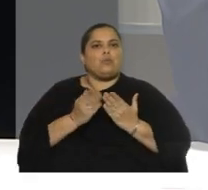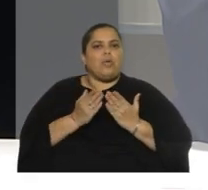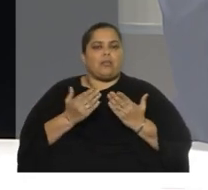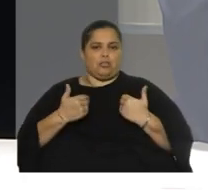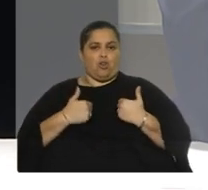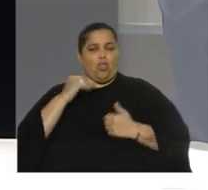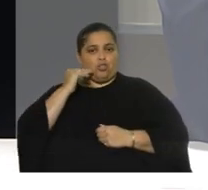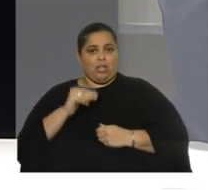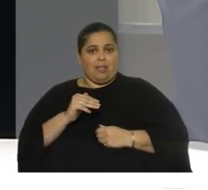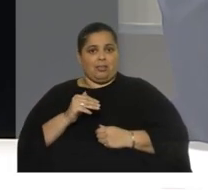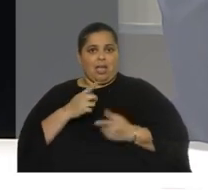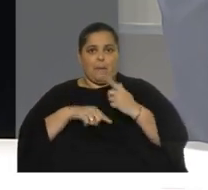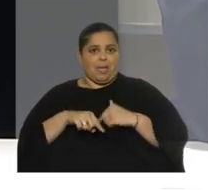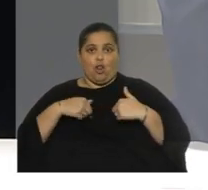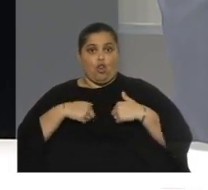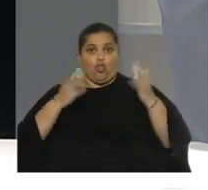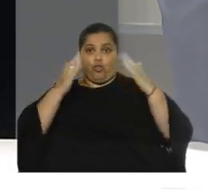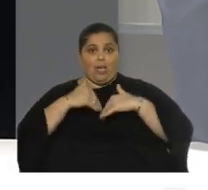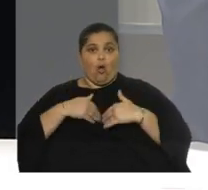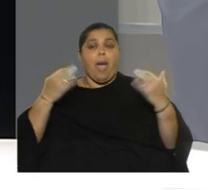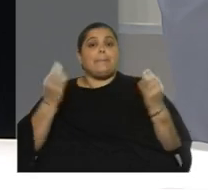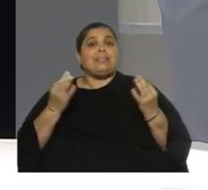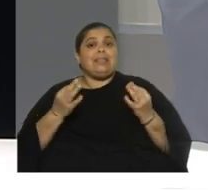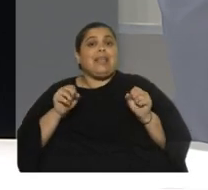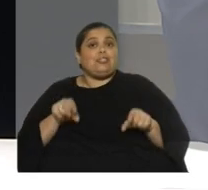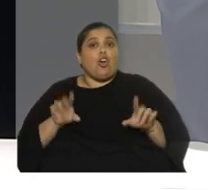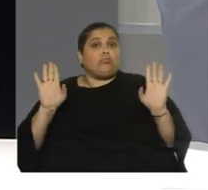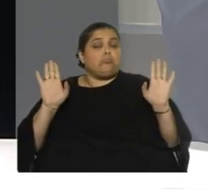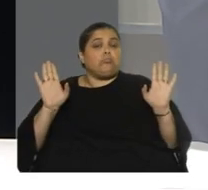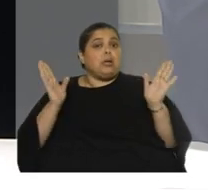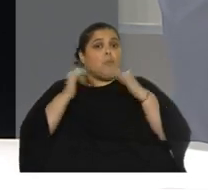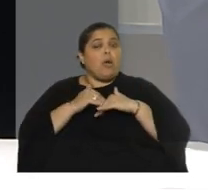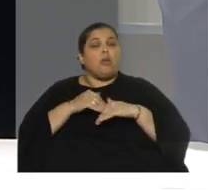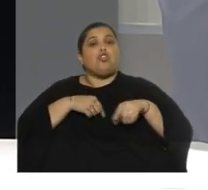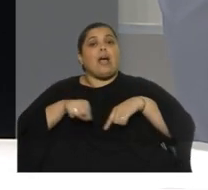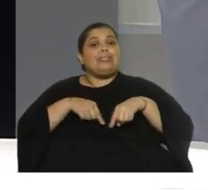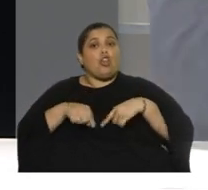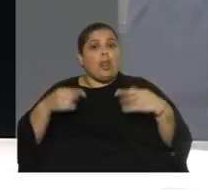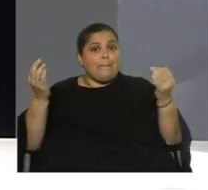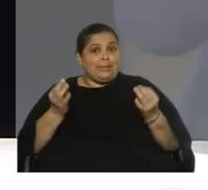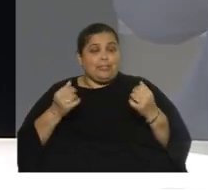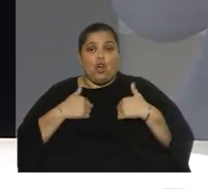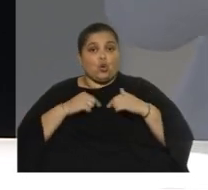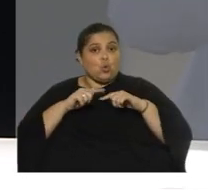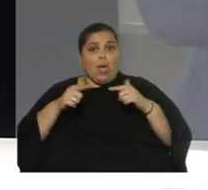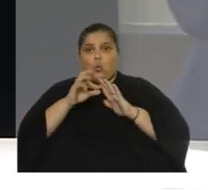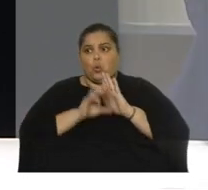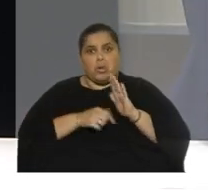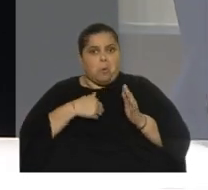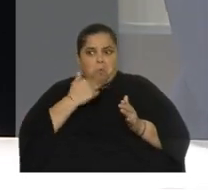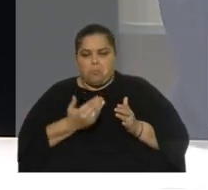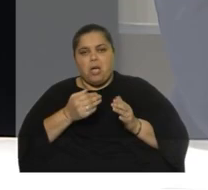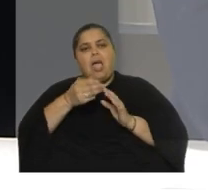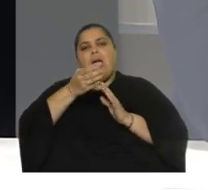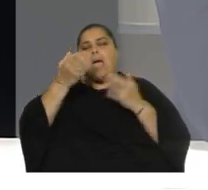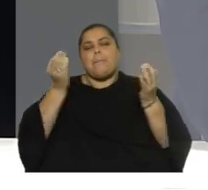docente pero no tengo la especialización yo soy especialista en gestión no tengo especialización en currículum no tengo